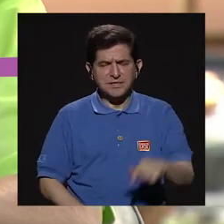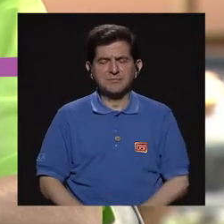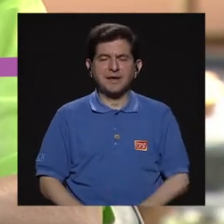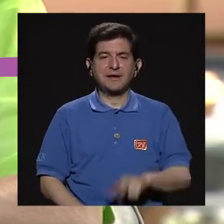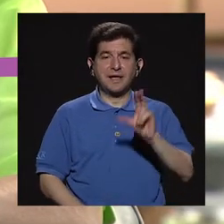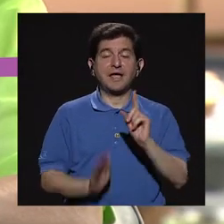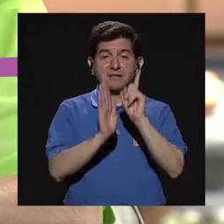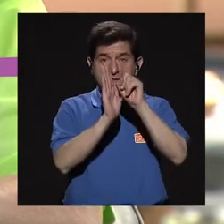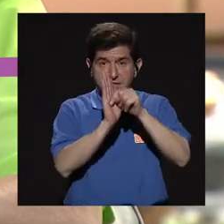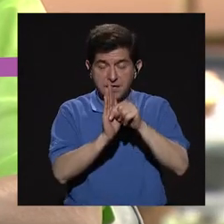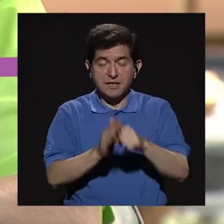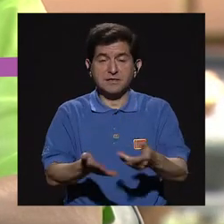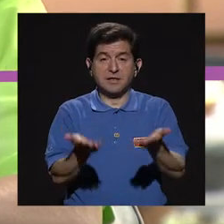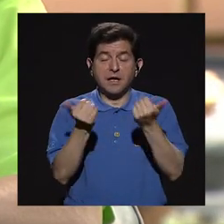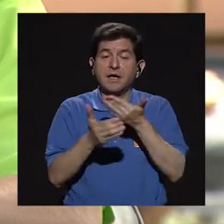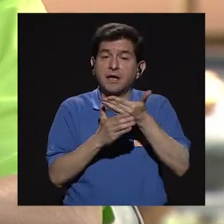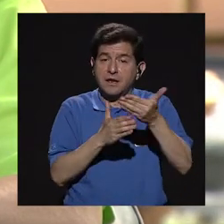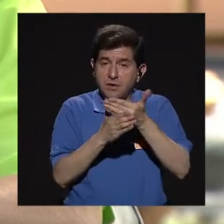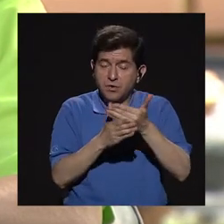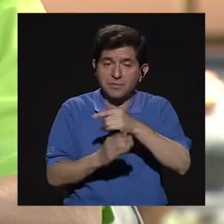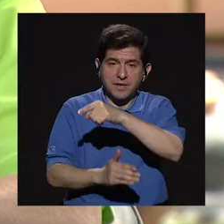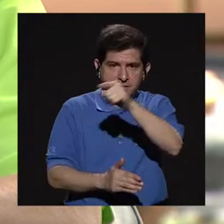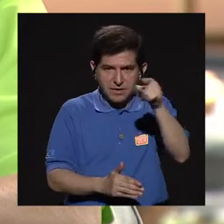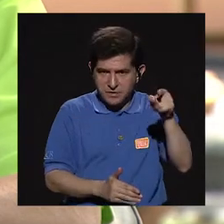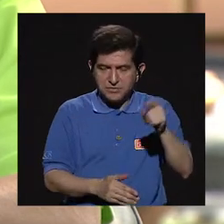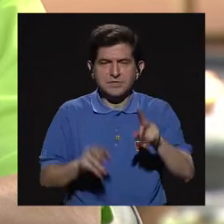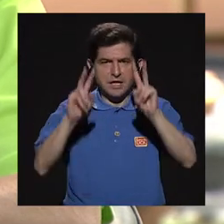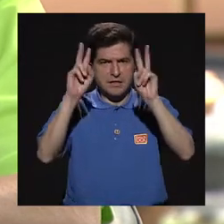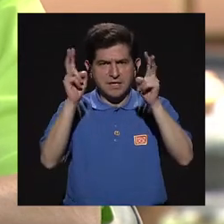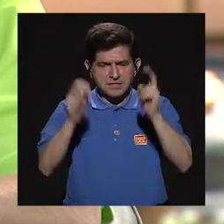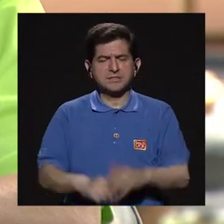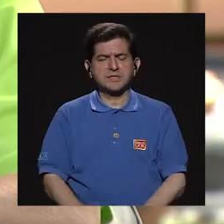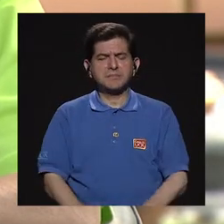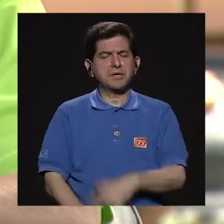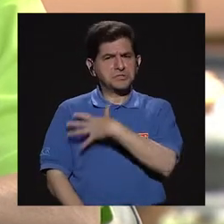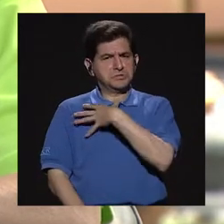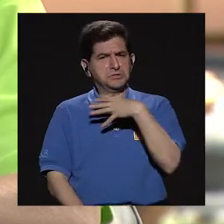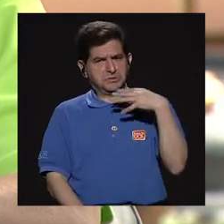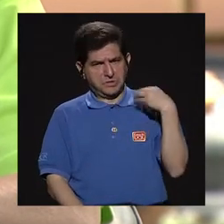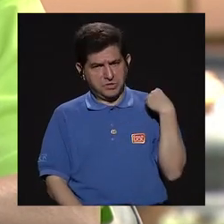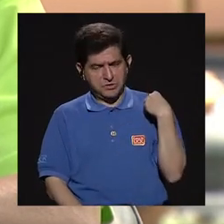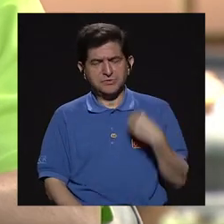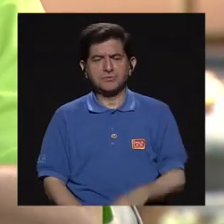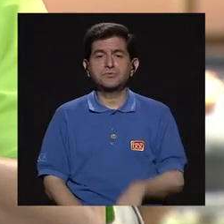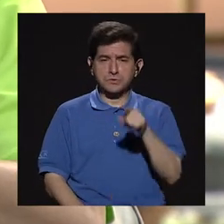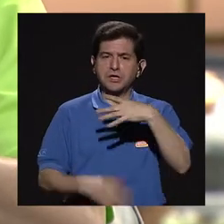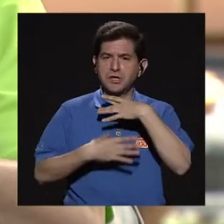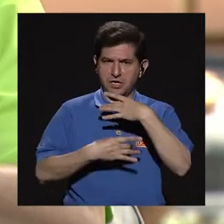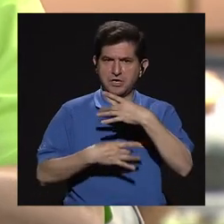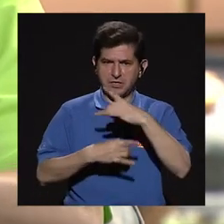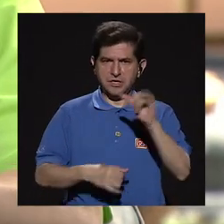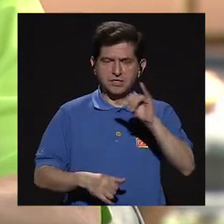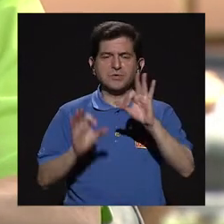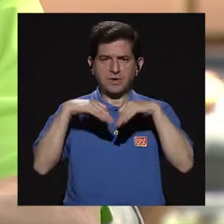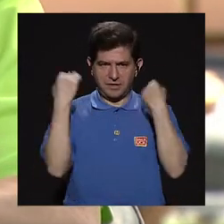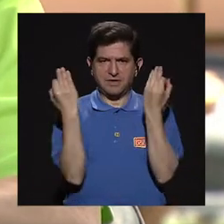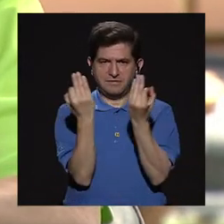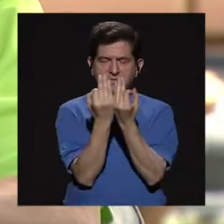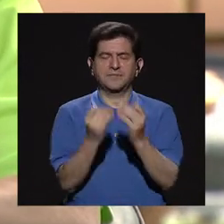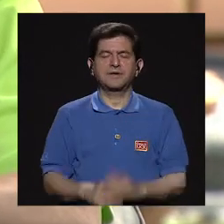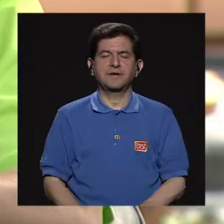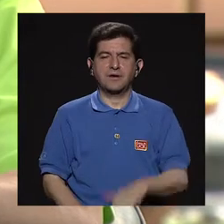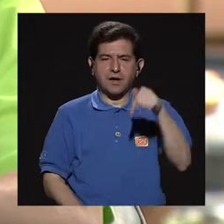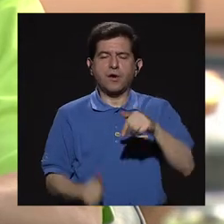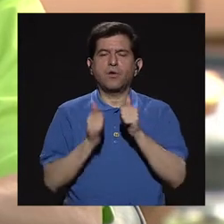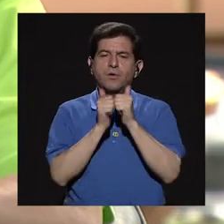durante estos 30 minutos queremos compartir con ustedes temas que sean del agrado y del gusto suyo y de sus familiares. El